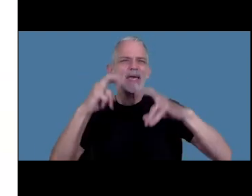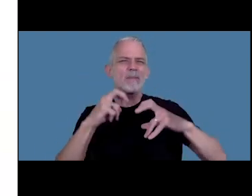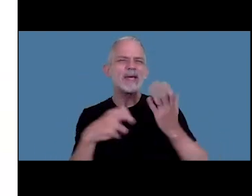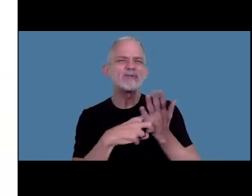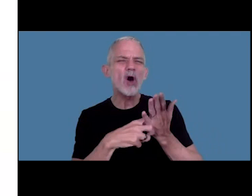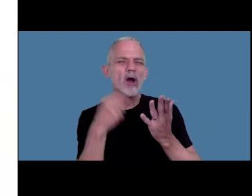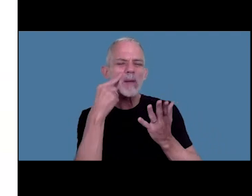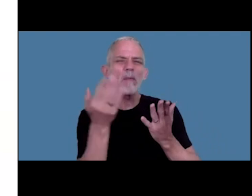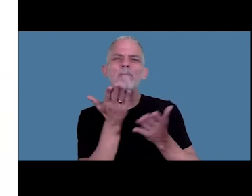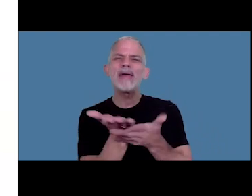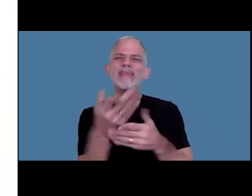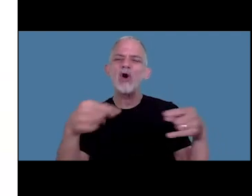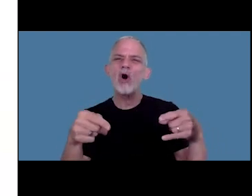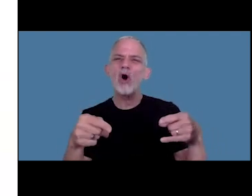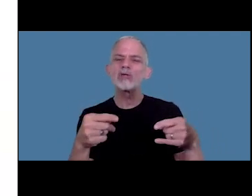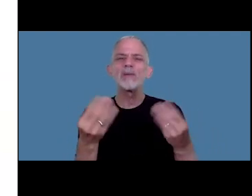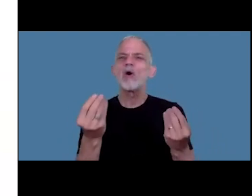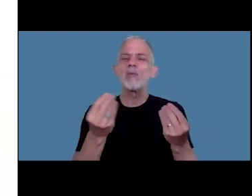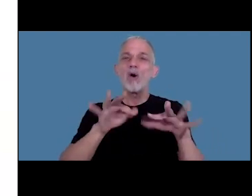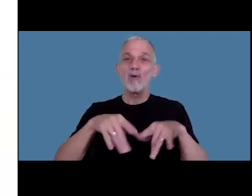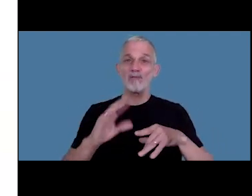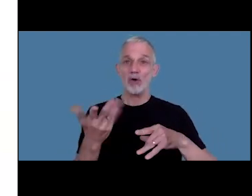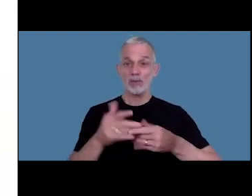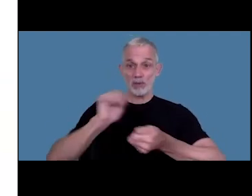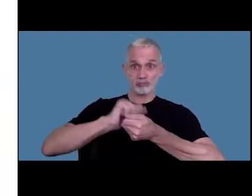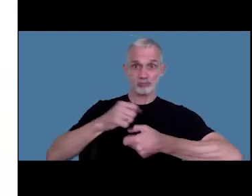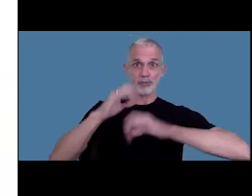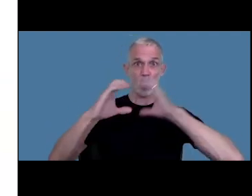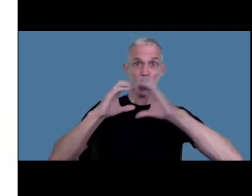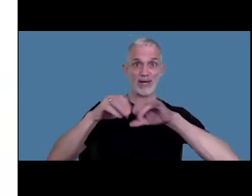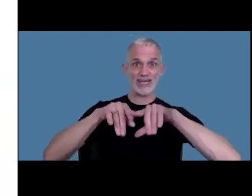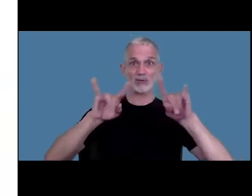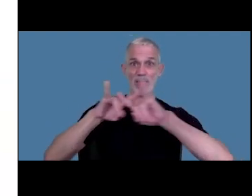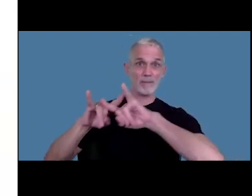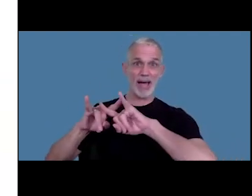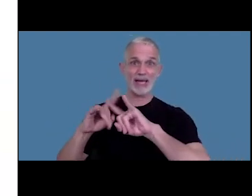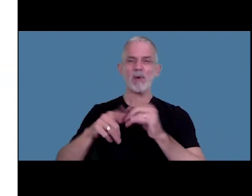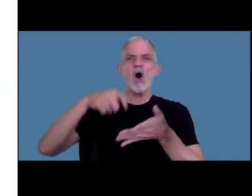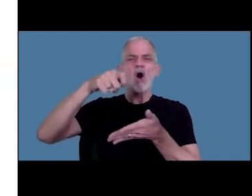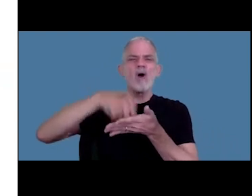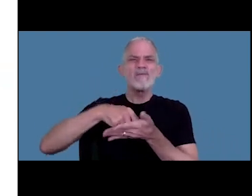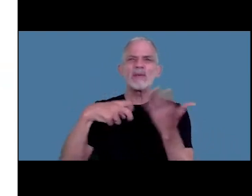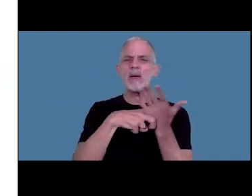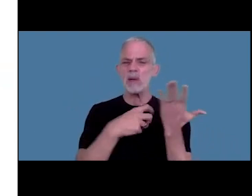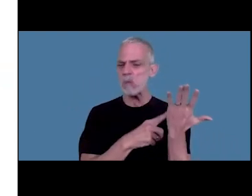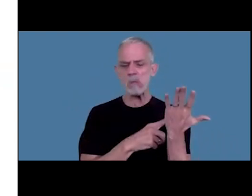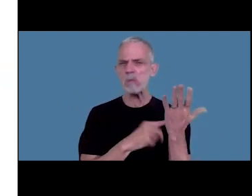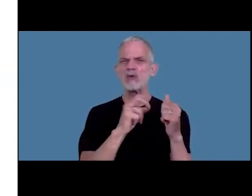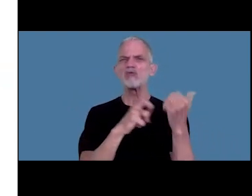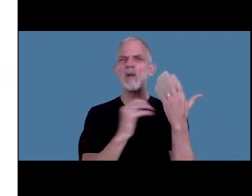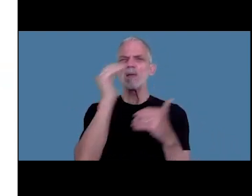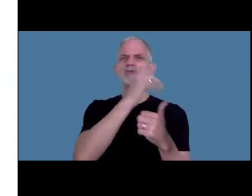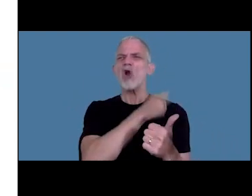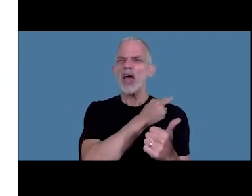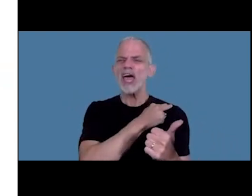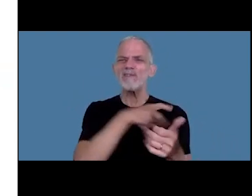requerimiento efectuadas a través del publicador de comunicaciones que no contengan firmas del inspector supervisor y jefe de